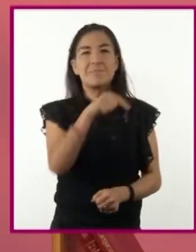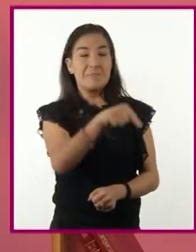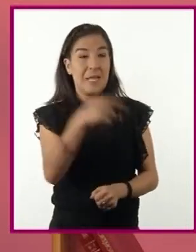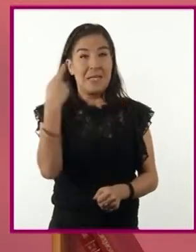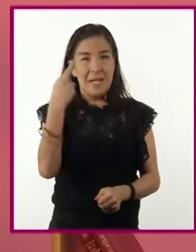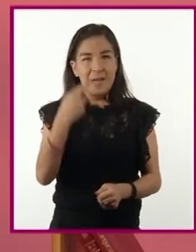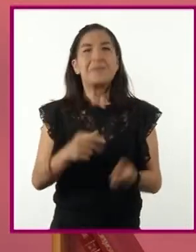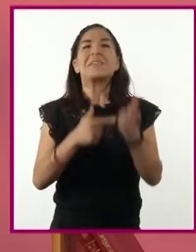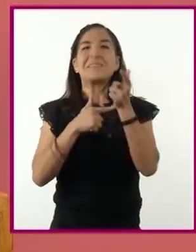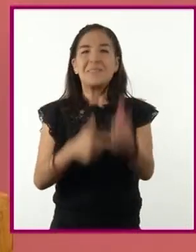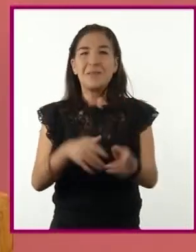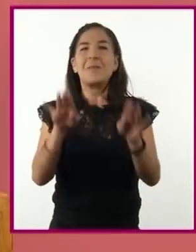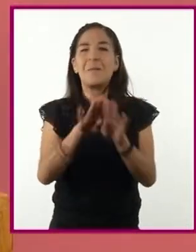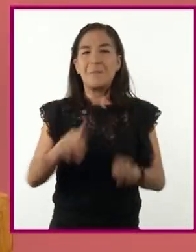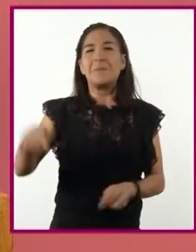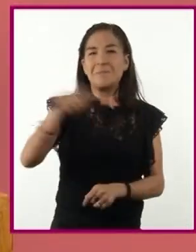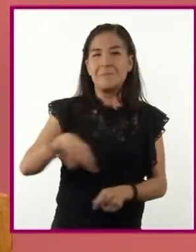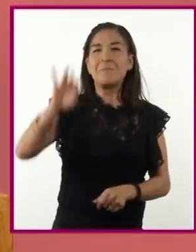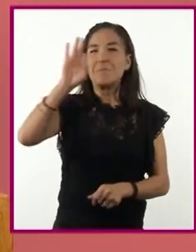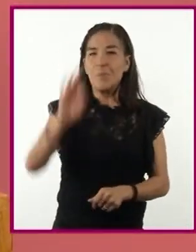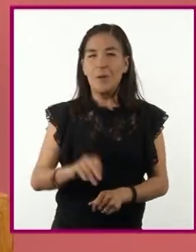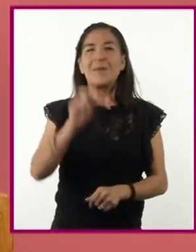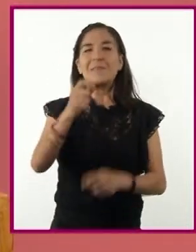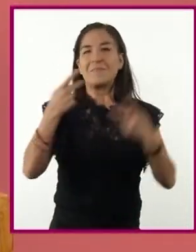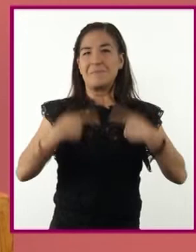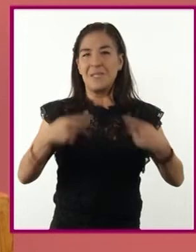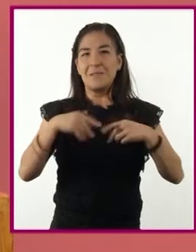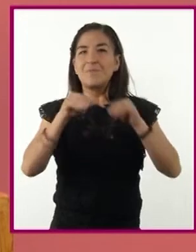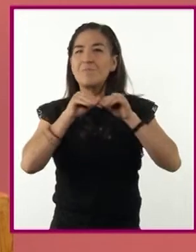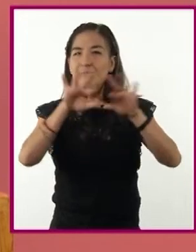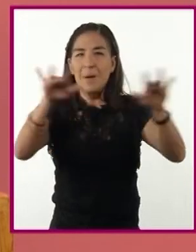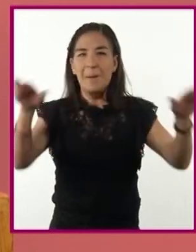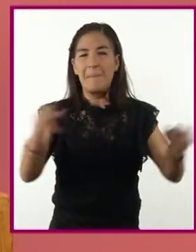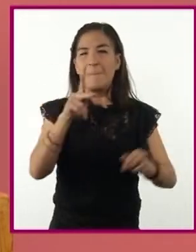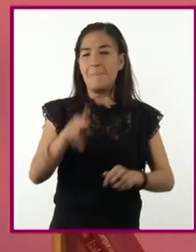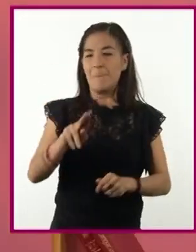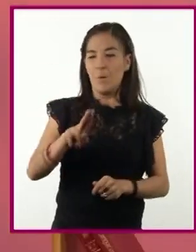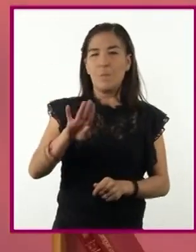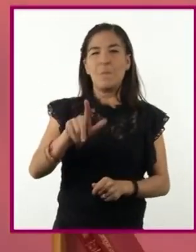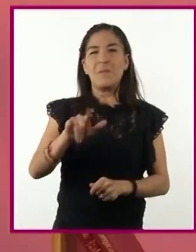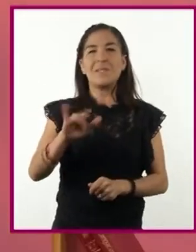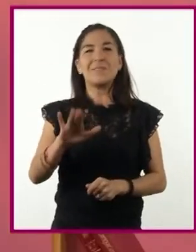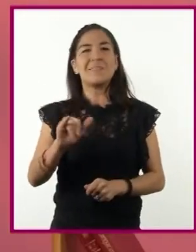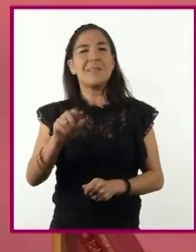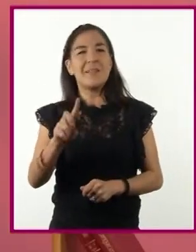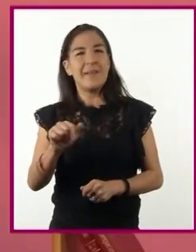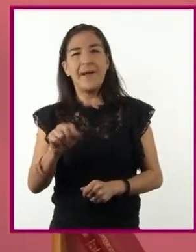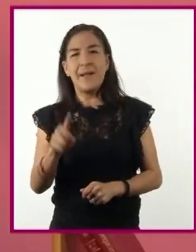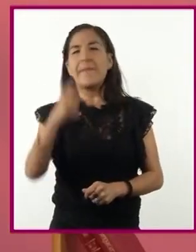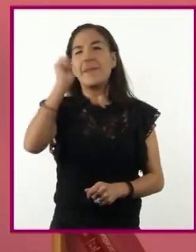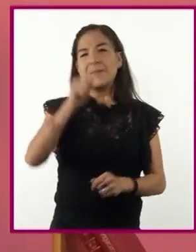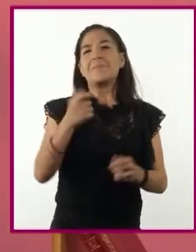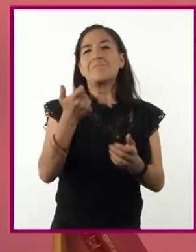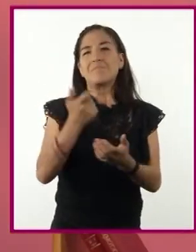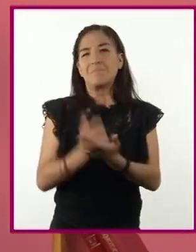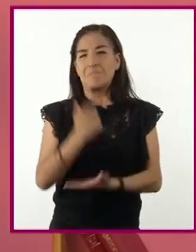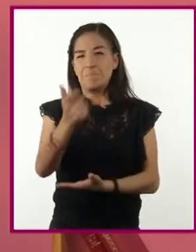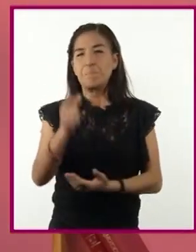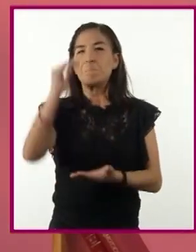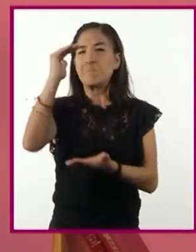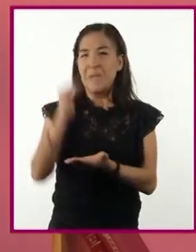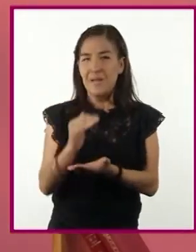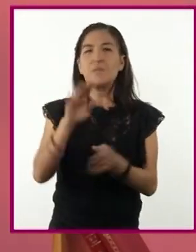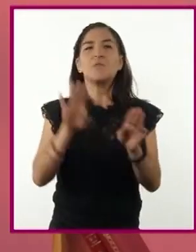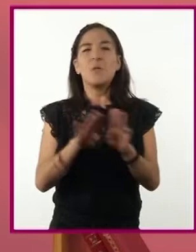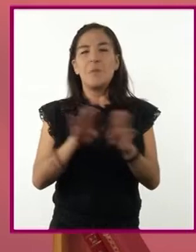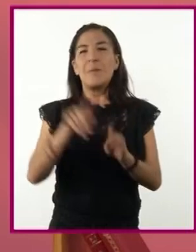atrayendo a un alto porcentaje de publicistas, si se considera su bajo costo en relación con otros medios mucho más caros,